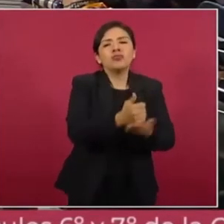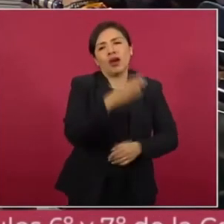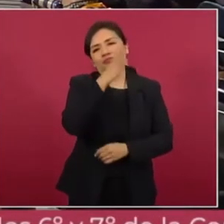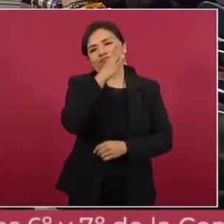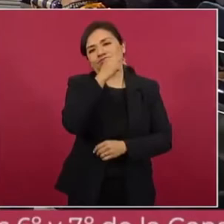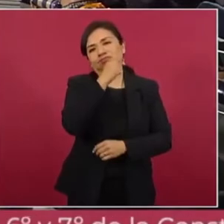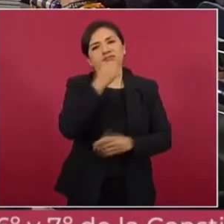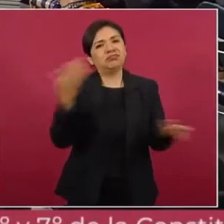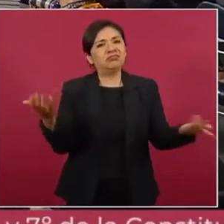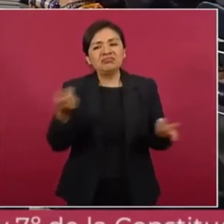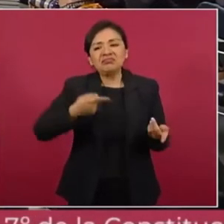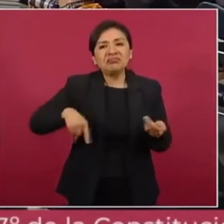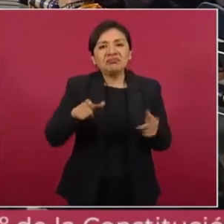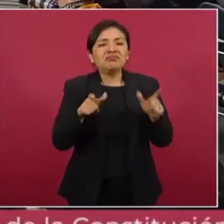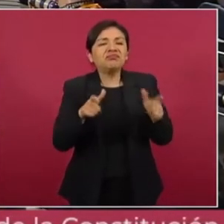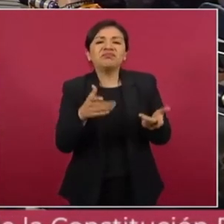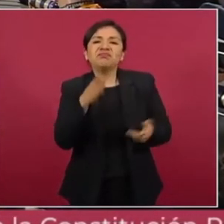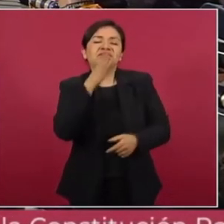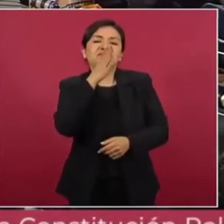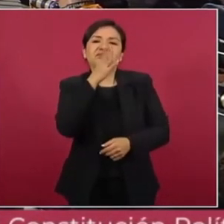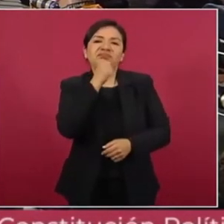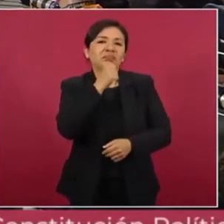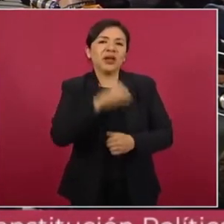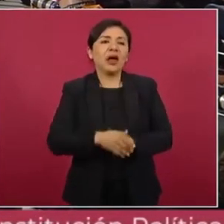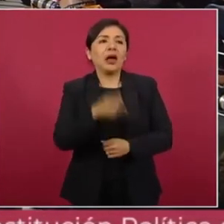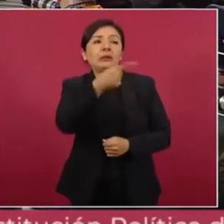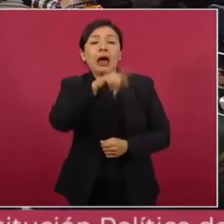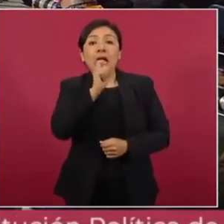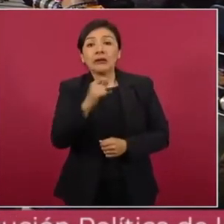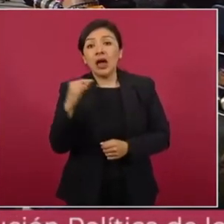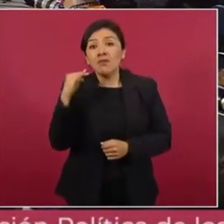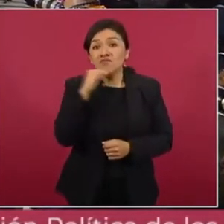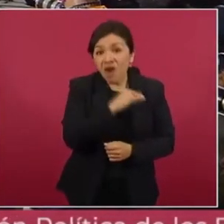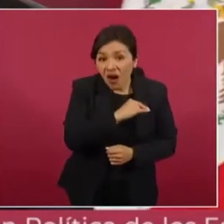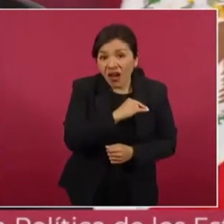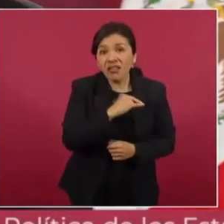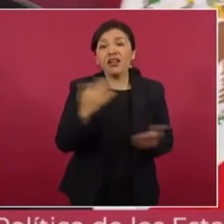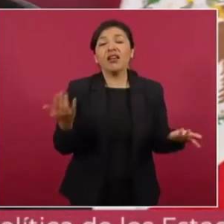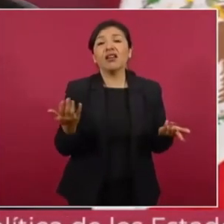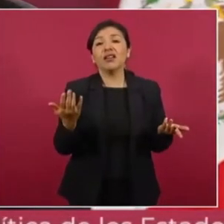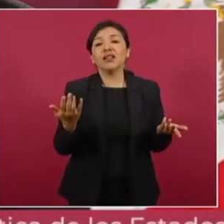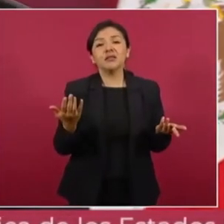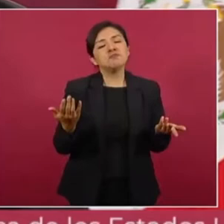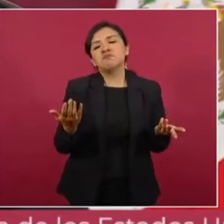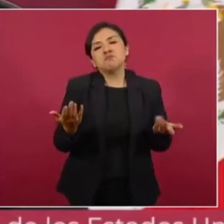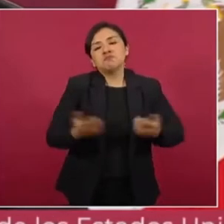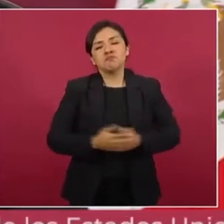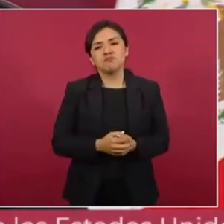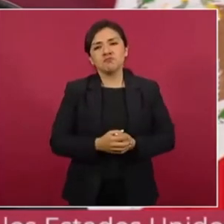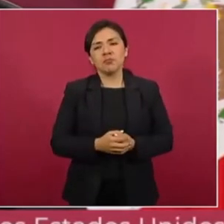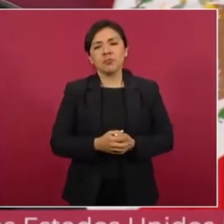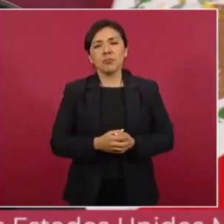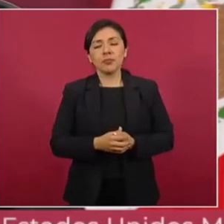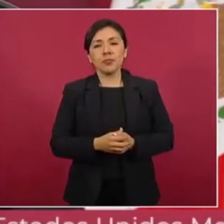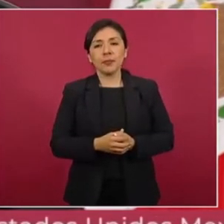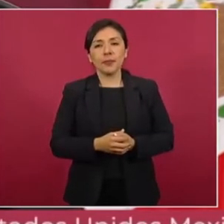no hay nada que hacer frente a la hipocresía, pero no está de más,